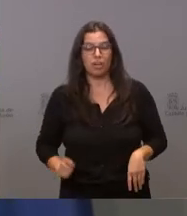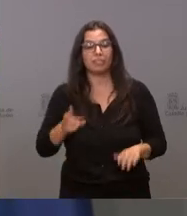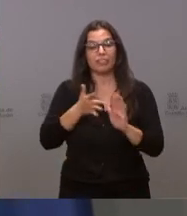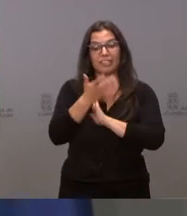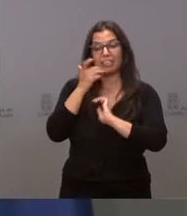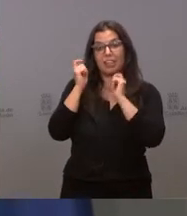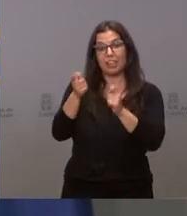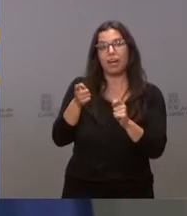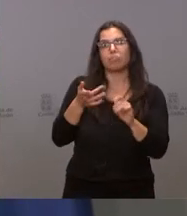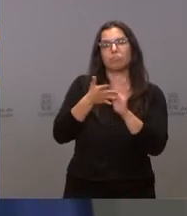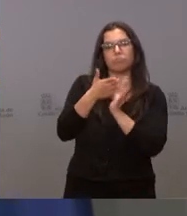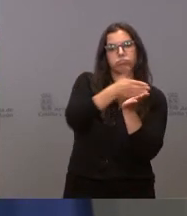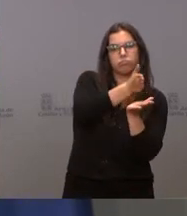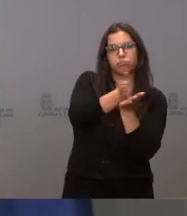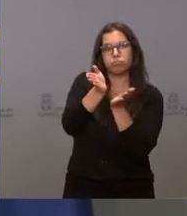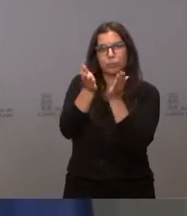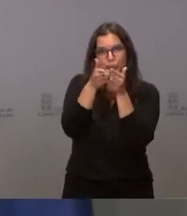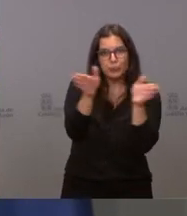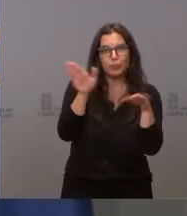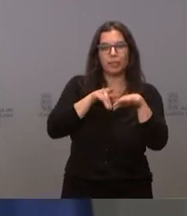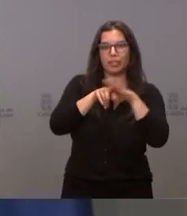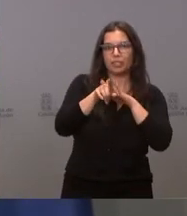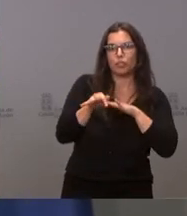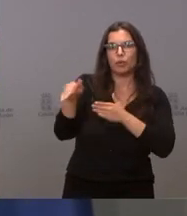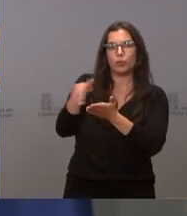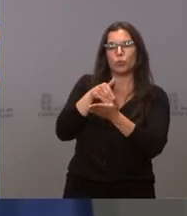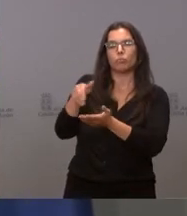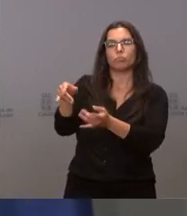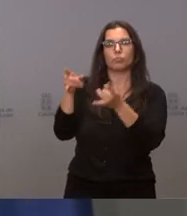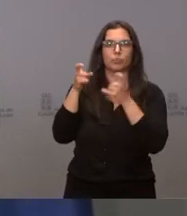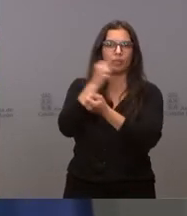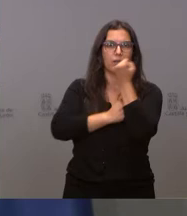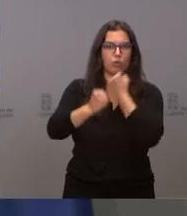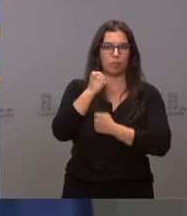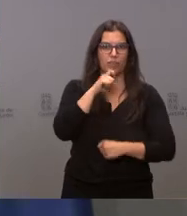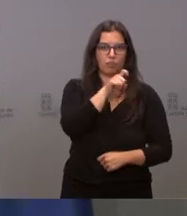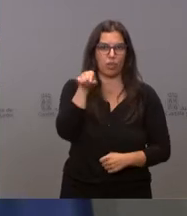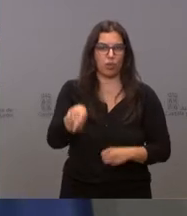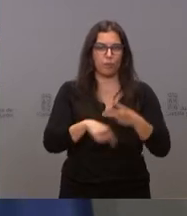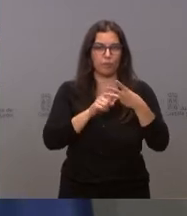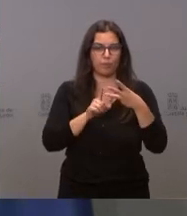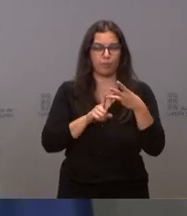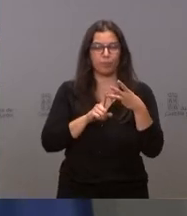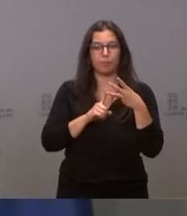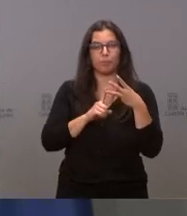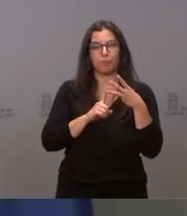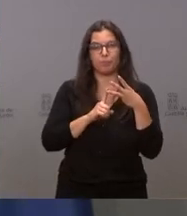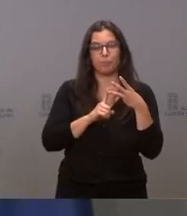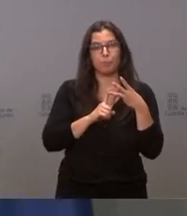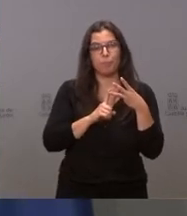nuevas potencialidades a la gestión y actividad económica de esta Fundación. Y en último lugar,